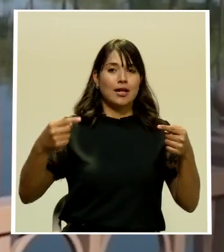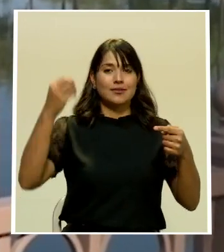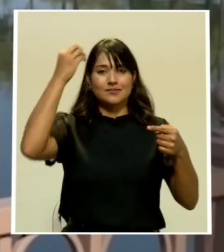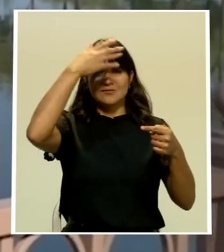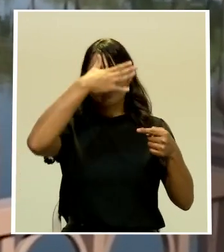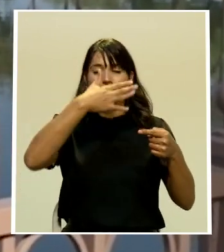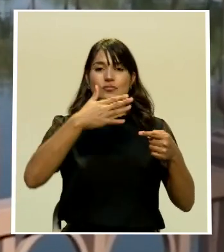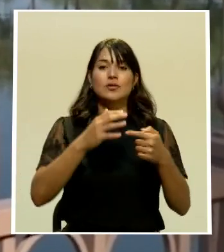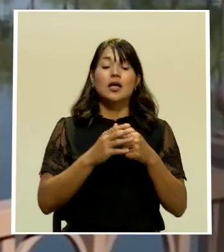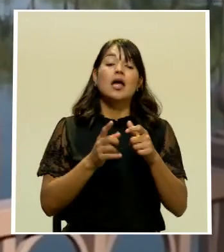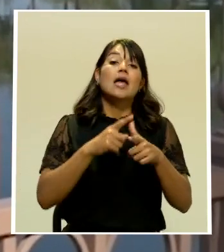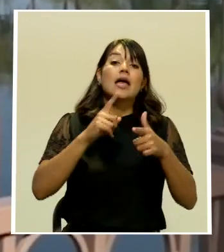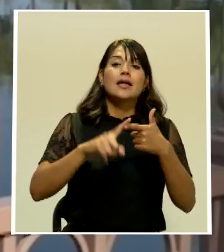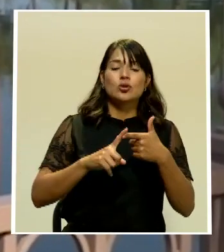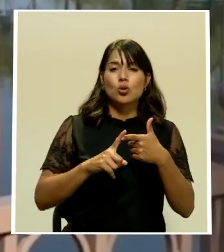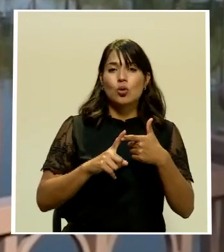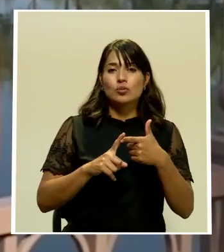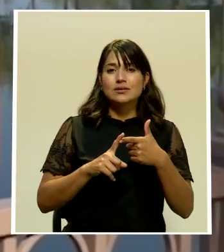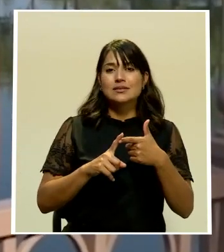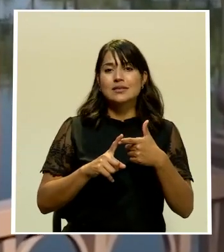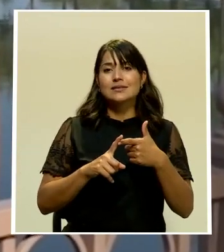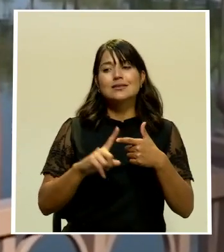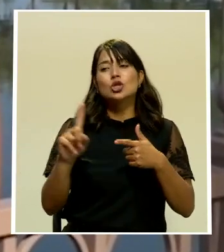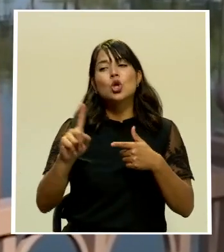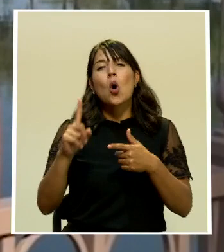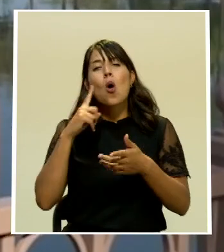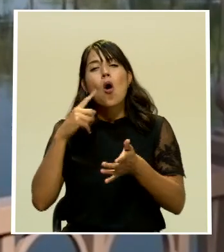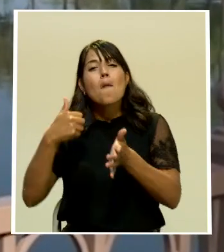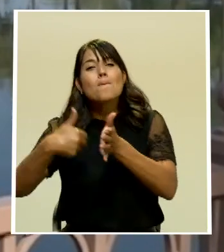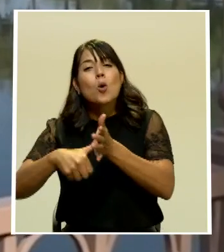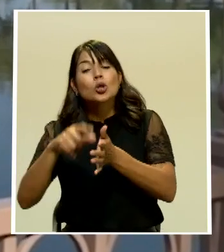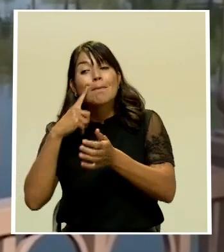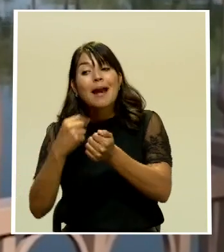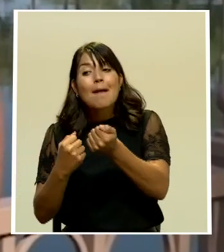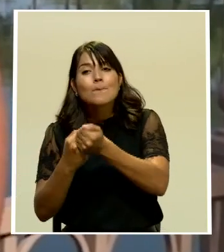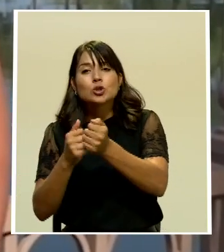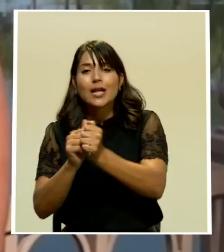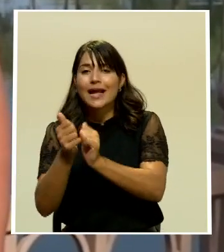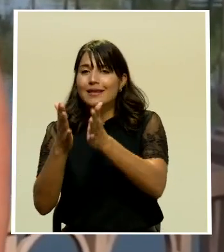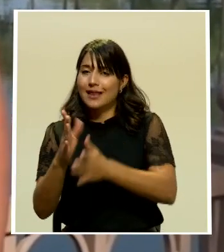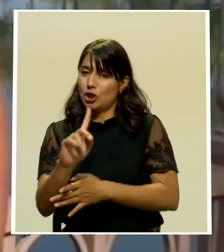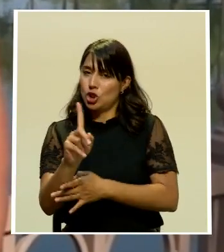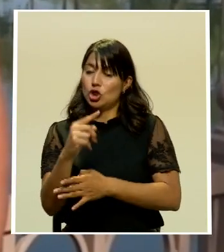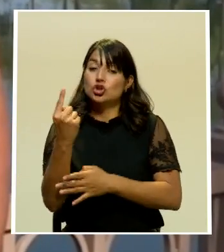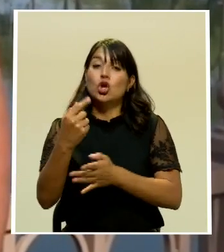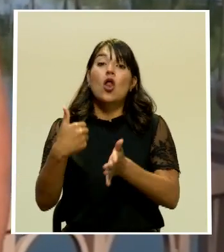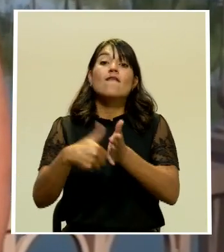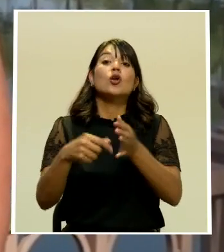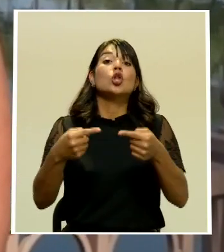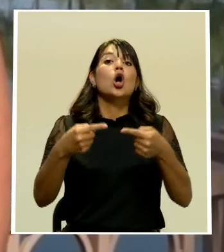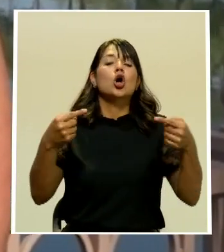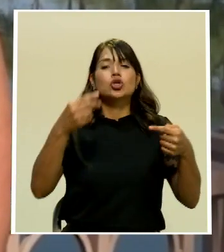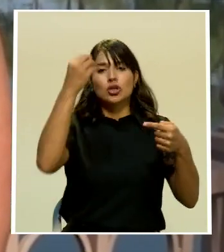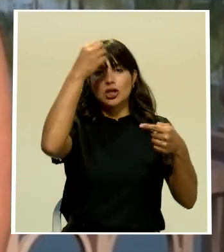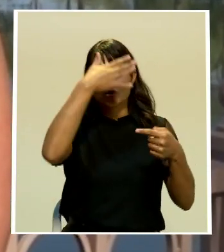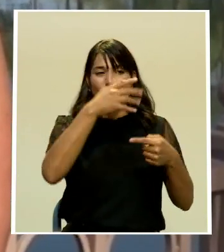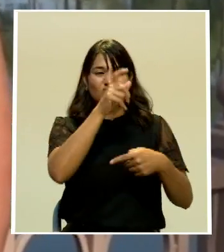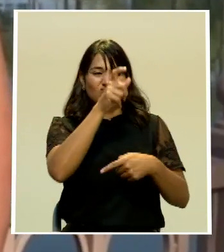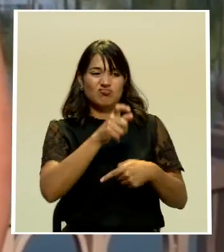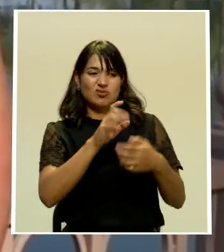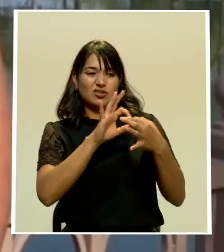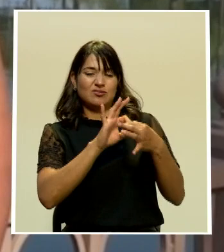Biden entonces a diferencia de un voto pro Biden es más un anti Trump es un referéndum sobre el presidente sobre su